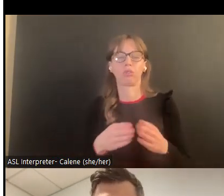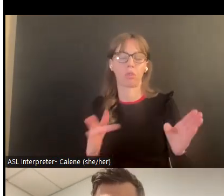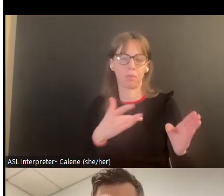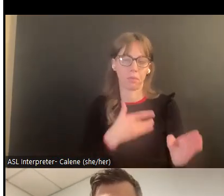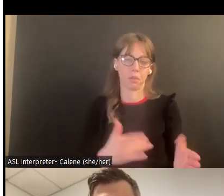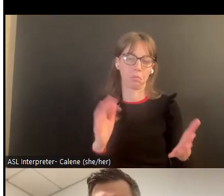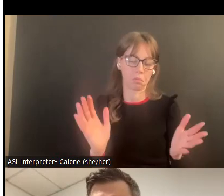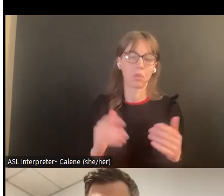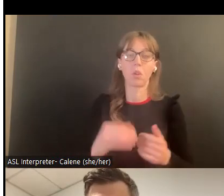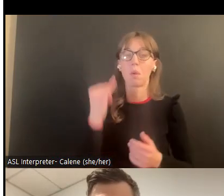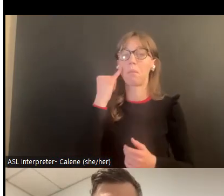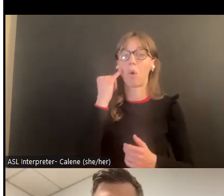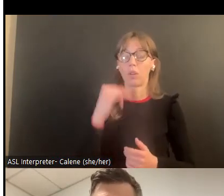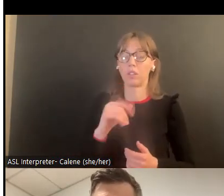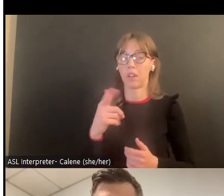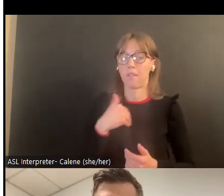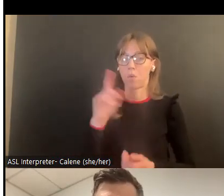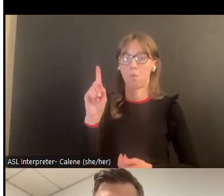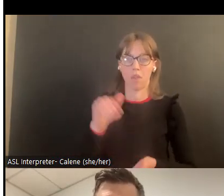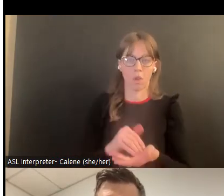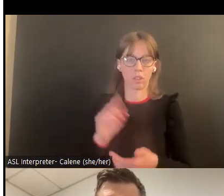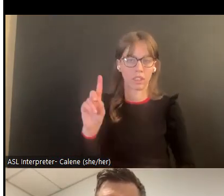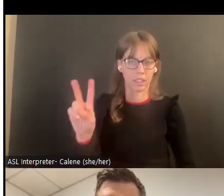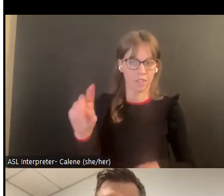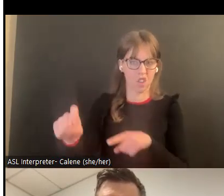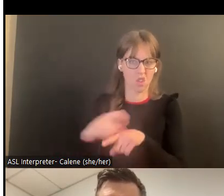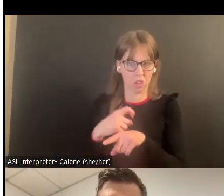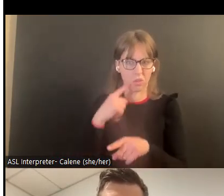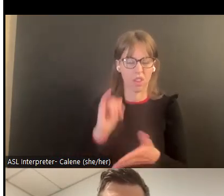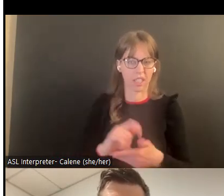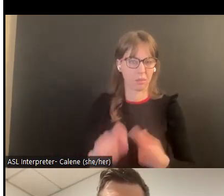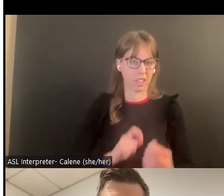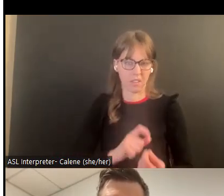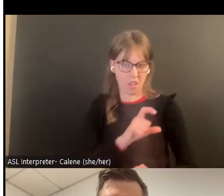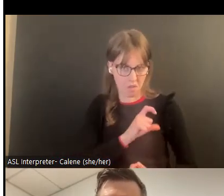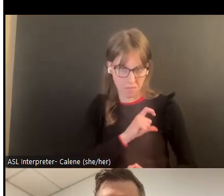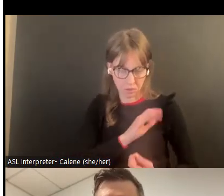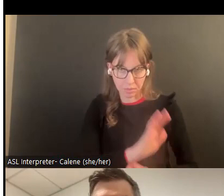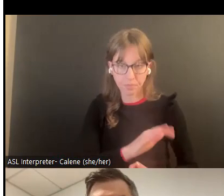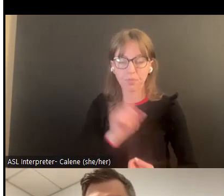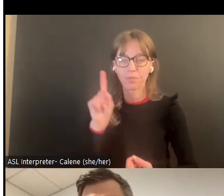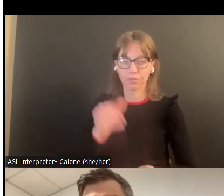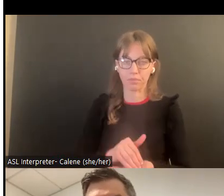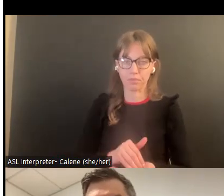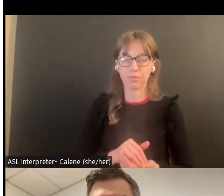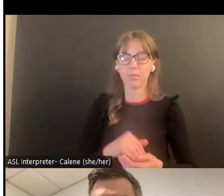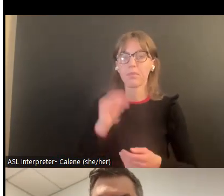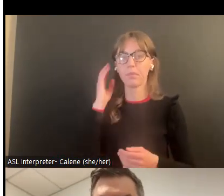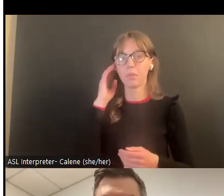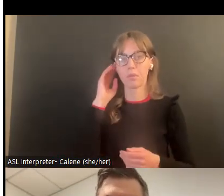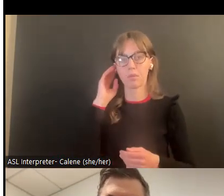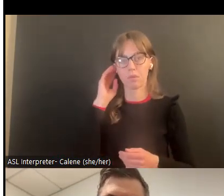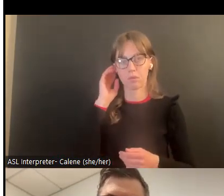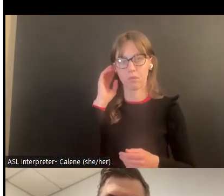no siempre es así vamos a decir que tuviera mil llamadas de violencia doméstica que entre su centro